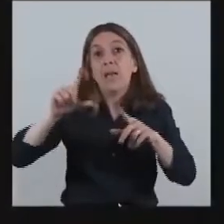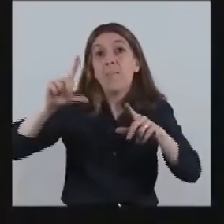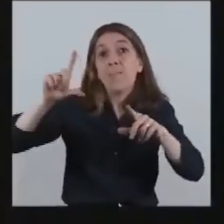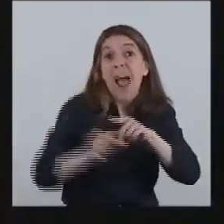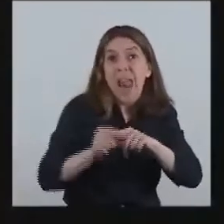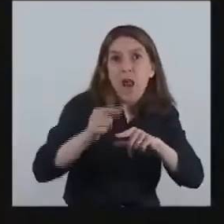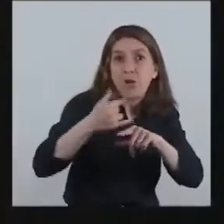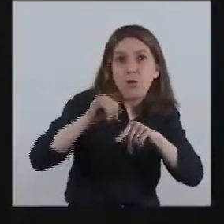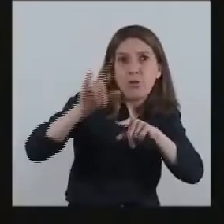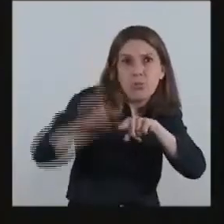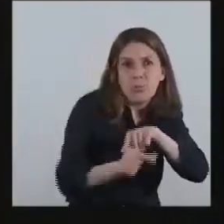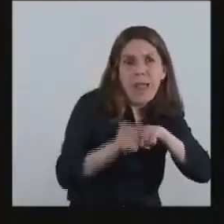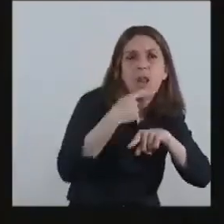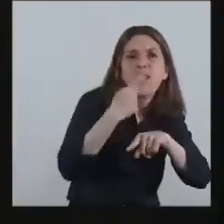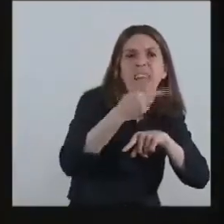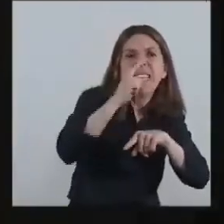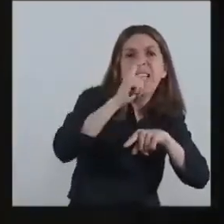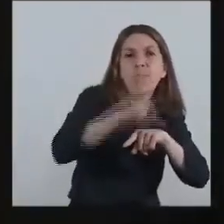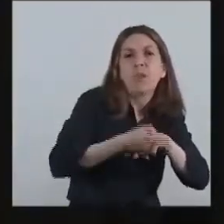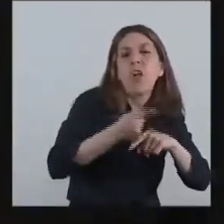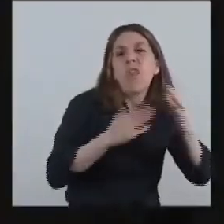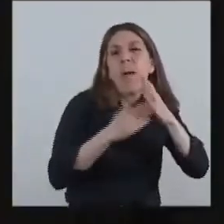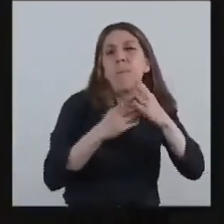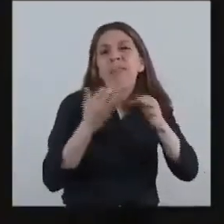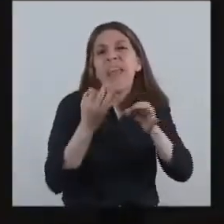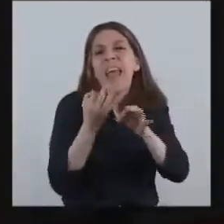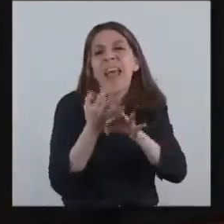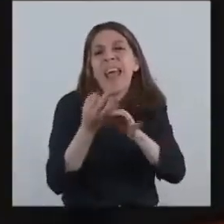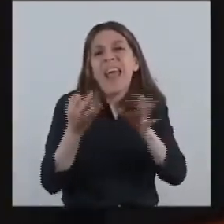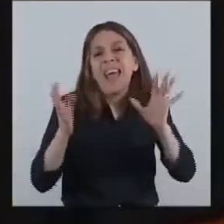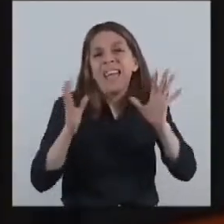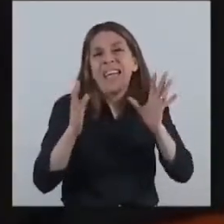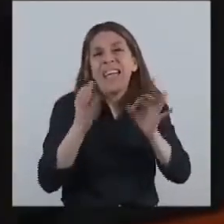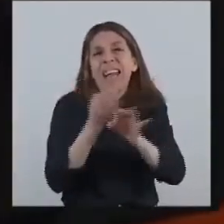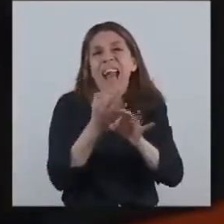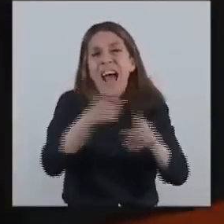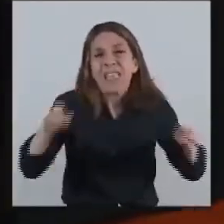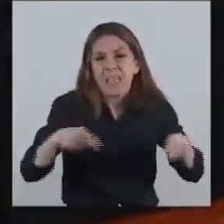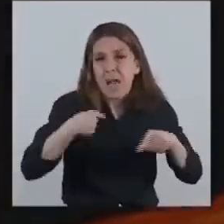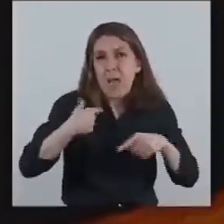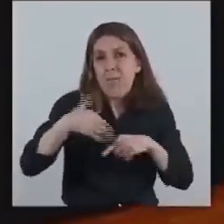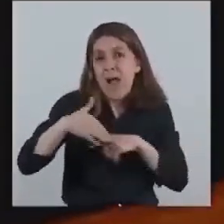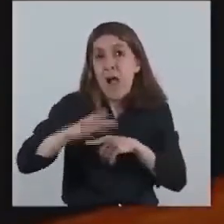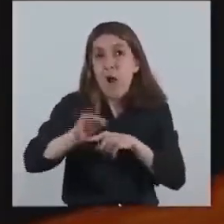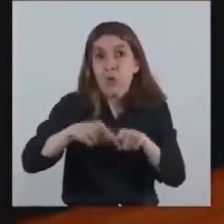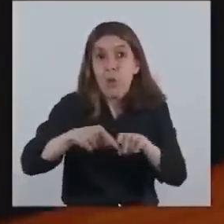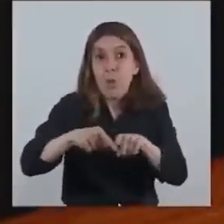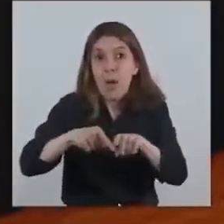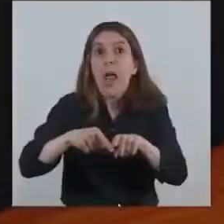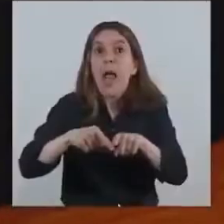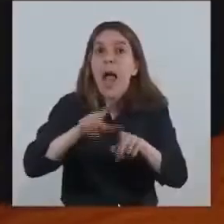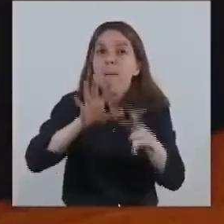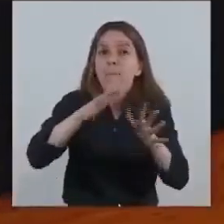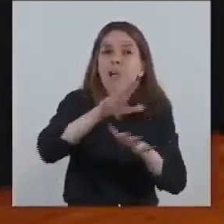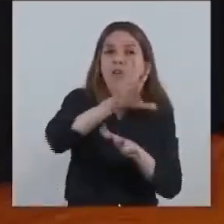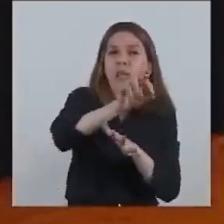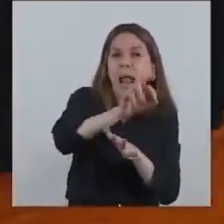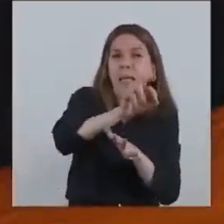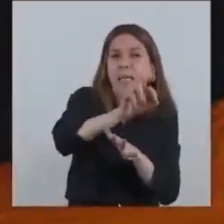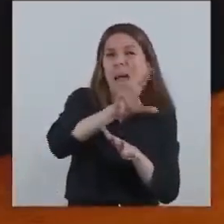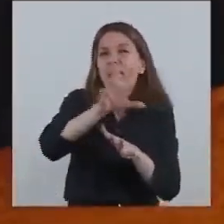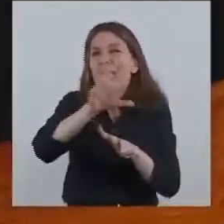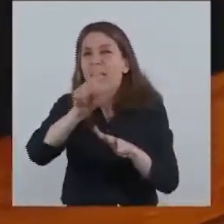27%, dependiendo del tipo, entre el 27 y 28% en el mes de octubre, convergiendo a entre el 30 y el